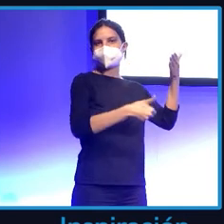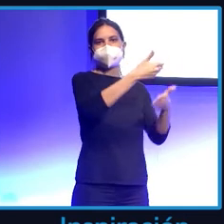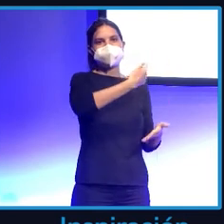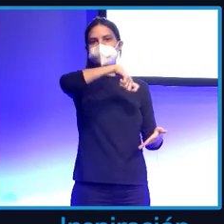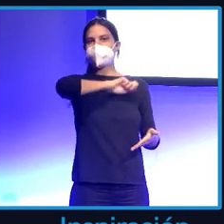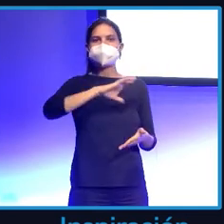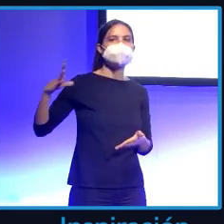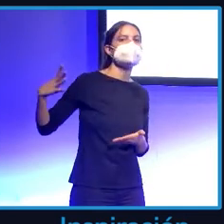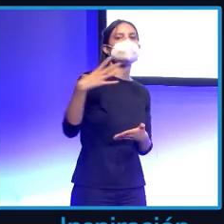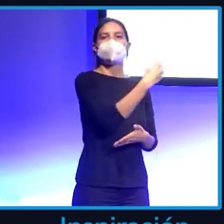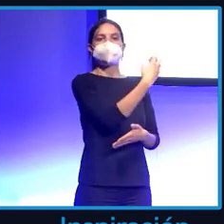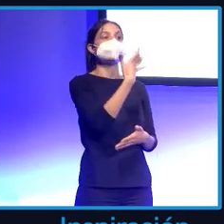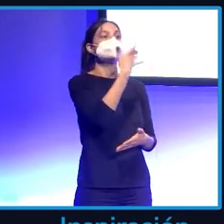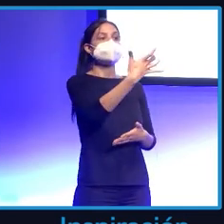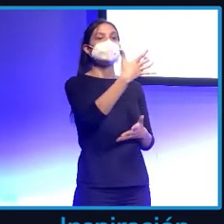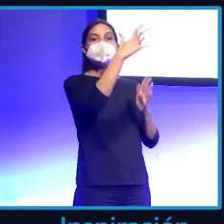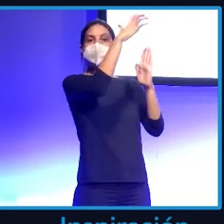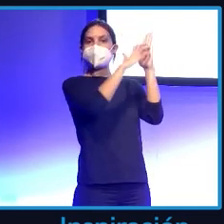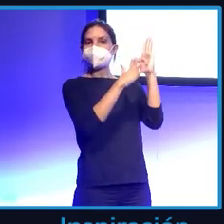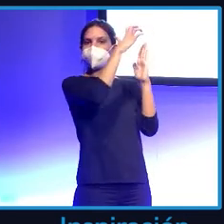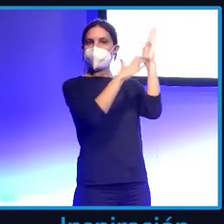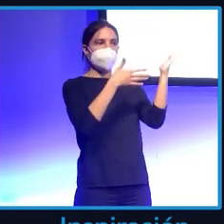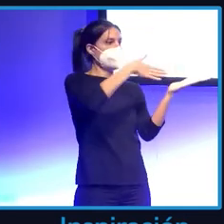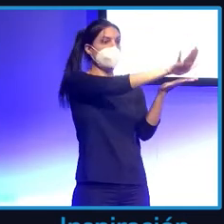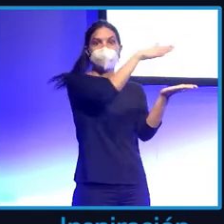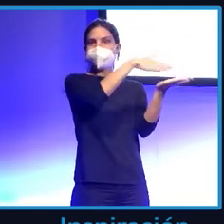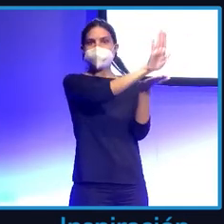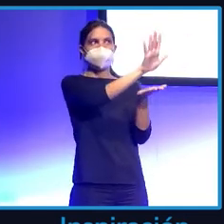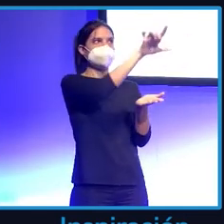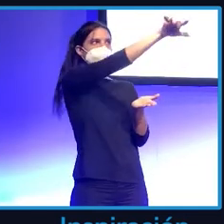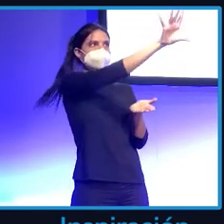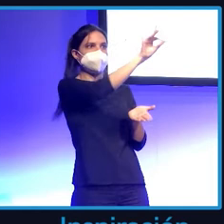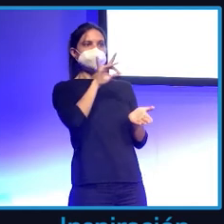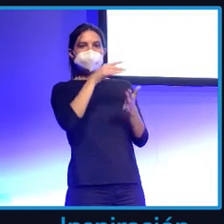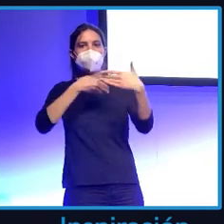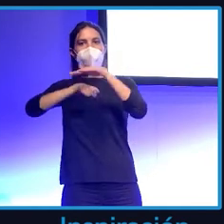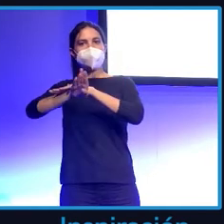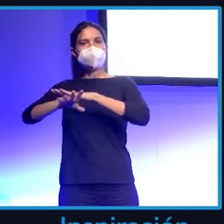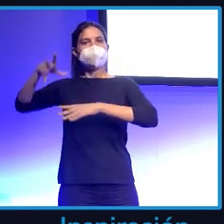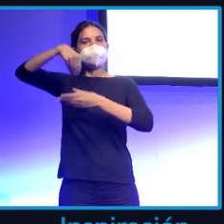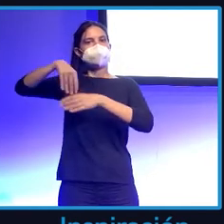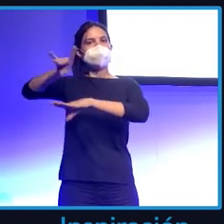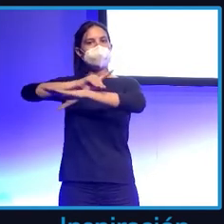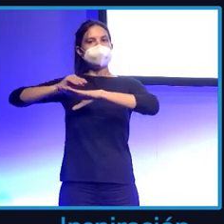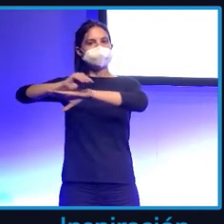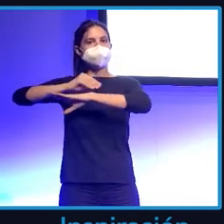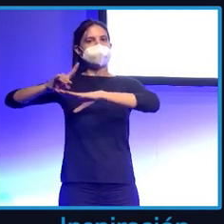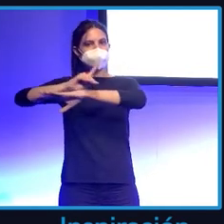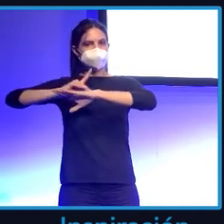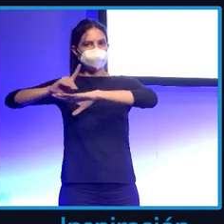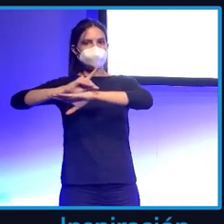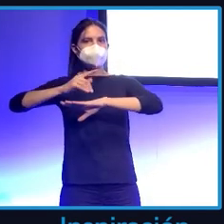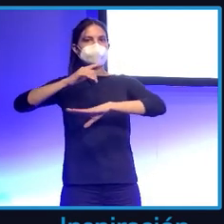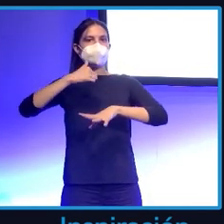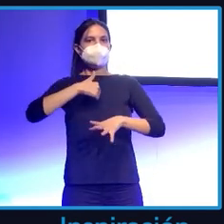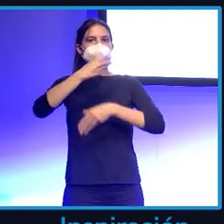Cada vez que se publica un artículo, lo guardo en una base de datos. Para eso utilizo Python